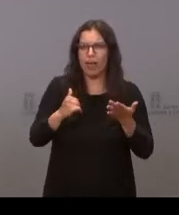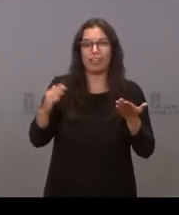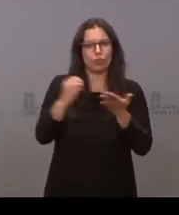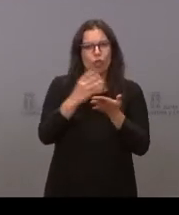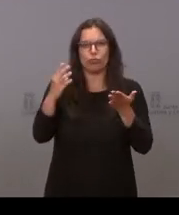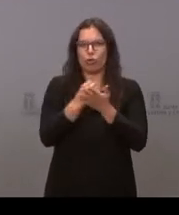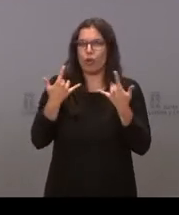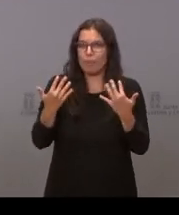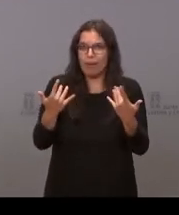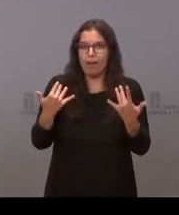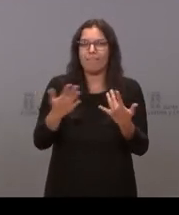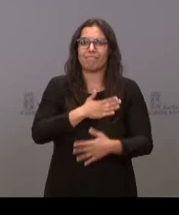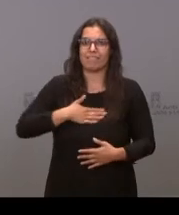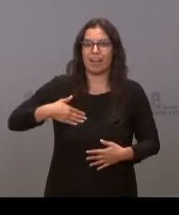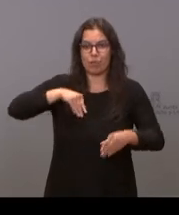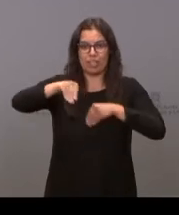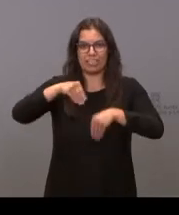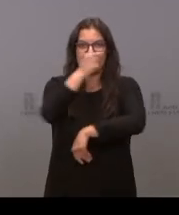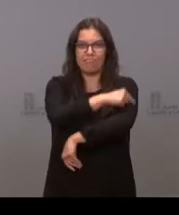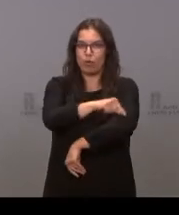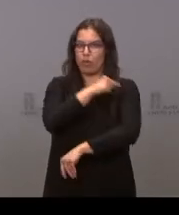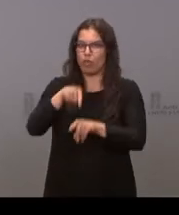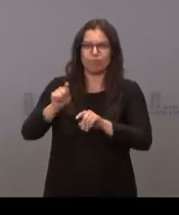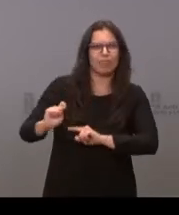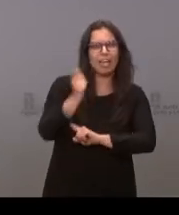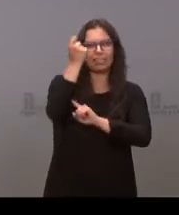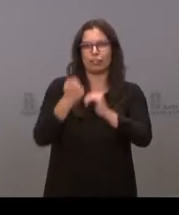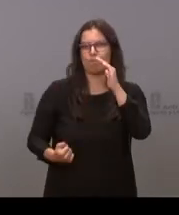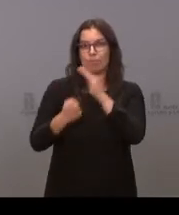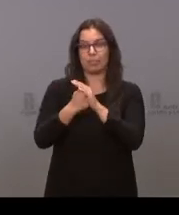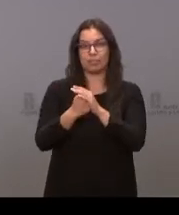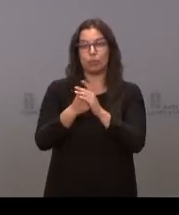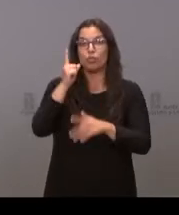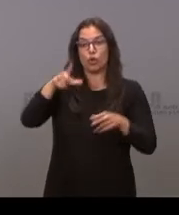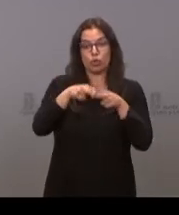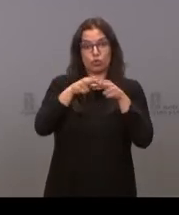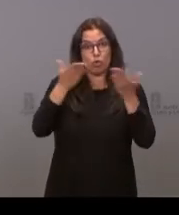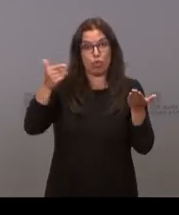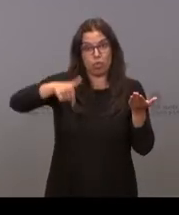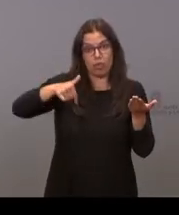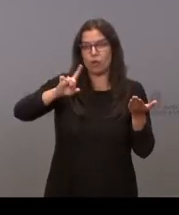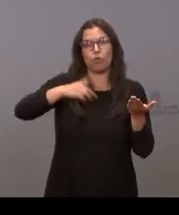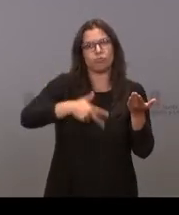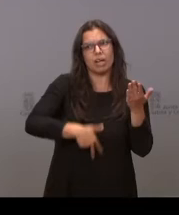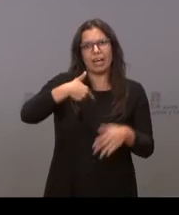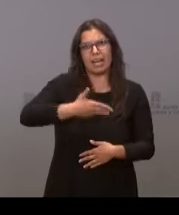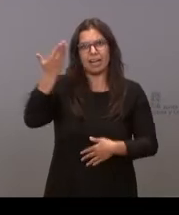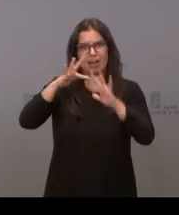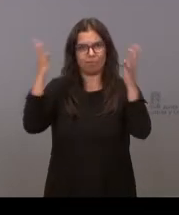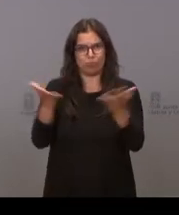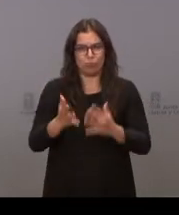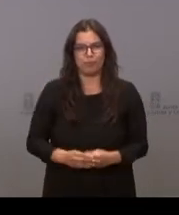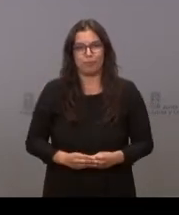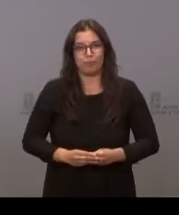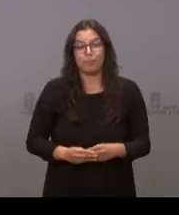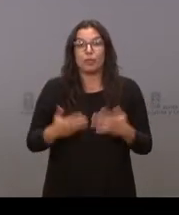esta estrategia de vacunación que está siendo un rotundo éxito, no solamente en nuestra sociedad, sino también en el conjunto del planeta. Por